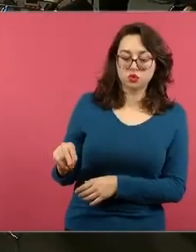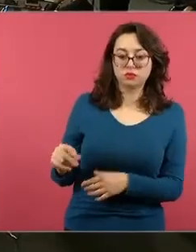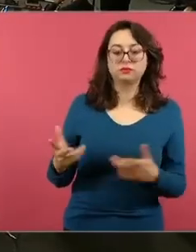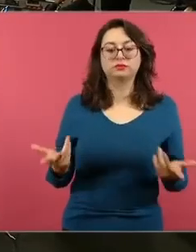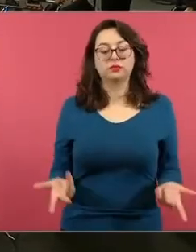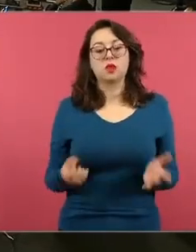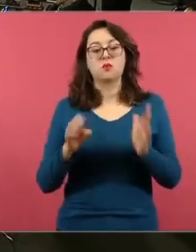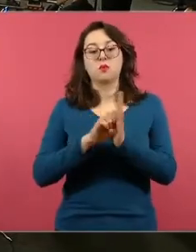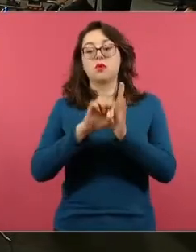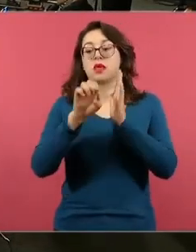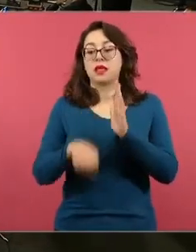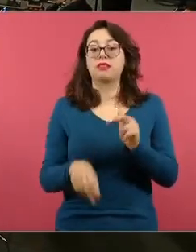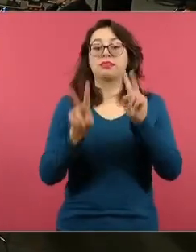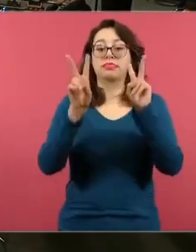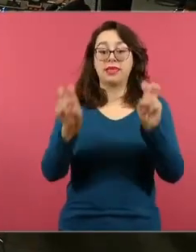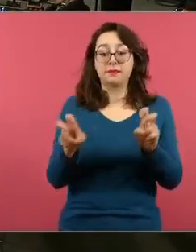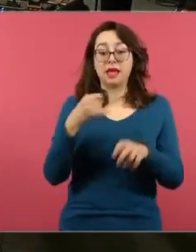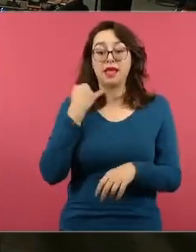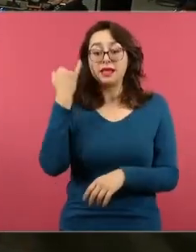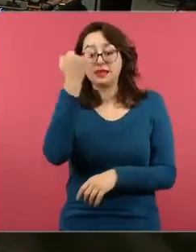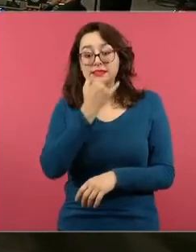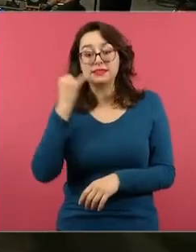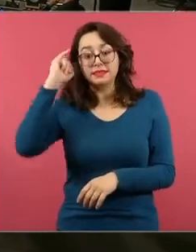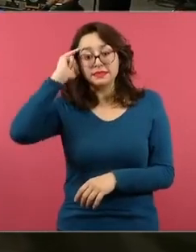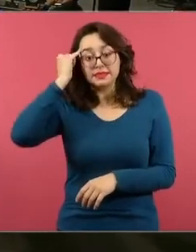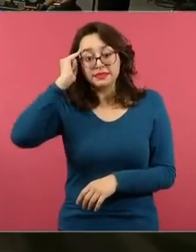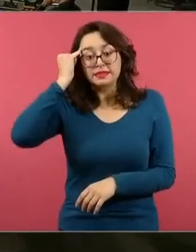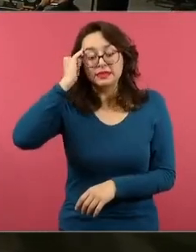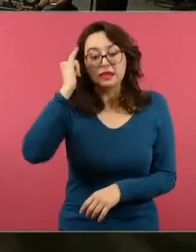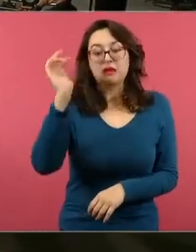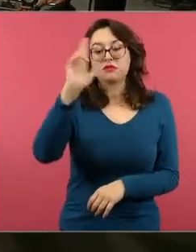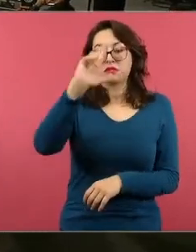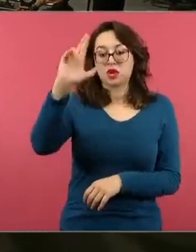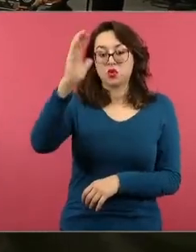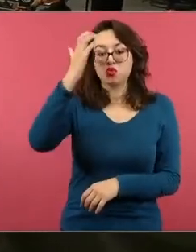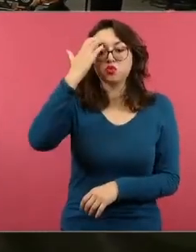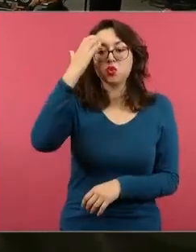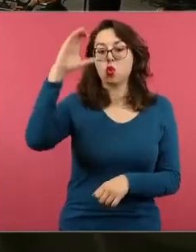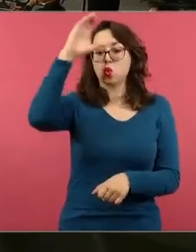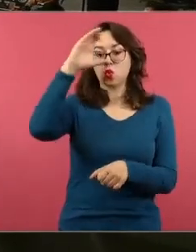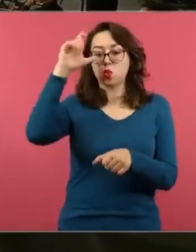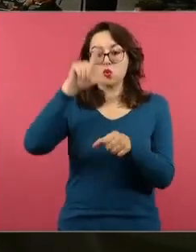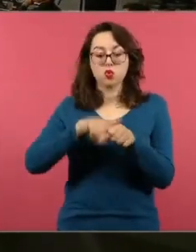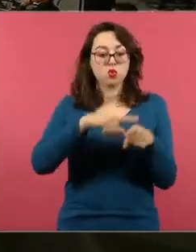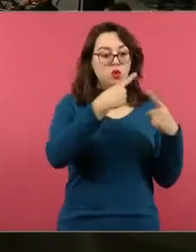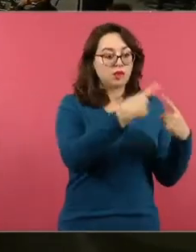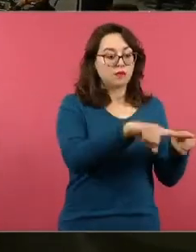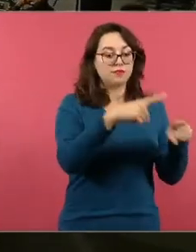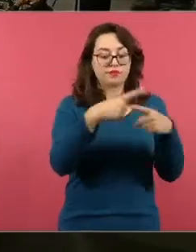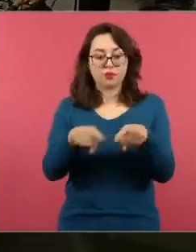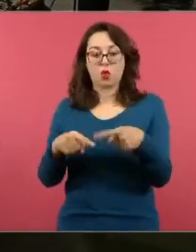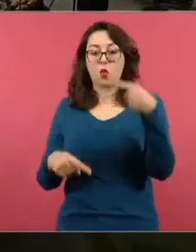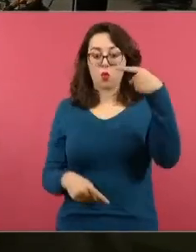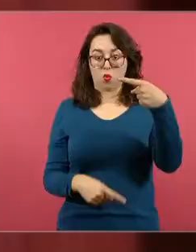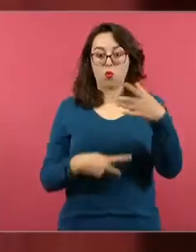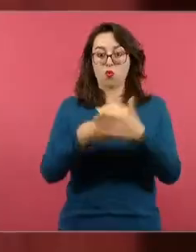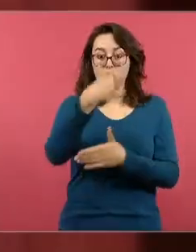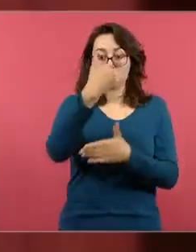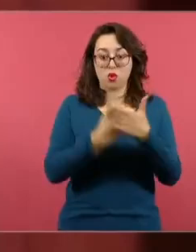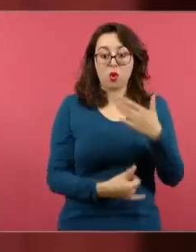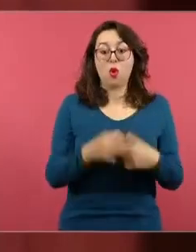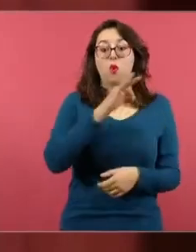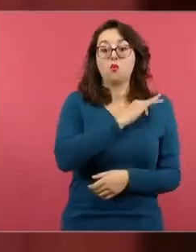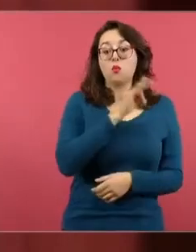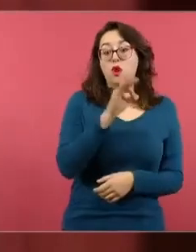lenguas originarias y la interculturalidad yo puedo hacer una vinculación con el proyecto del libro